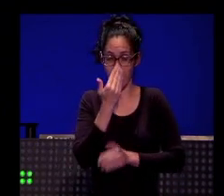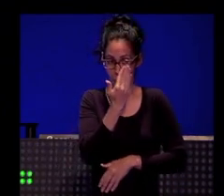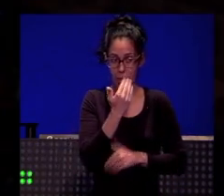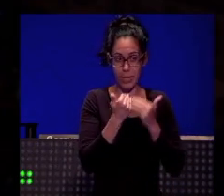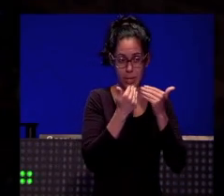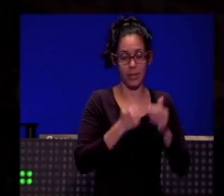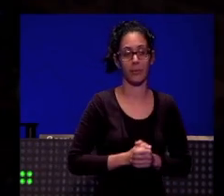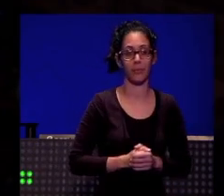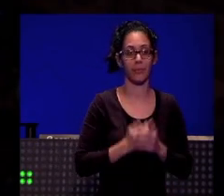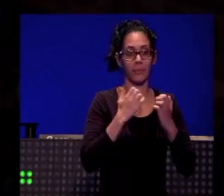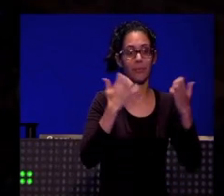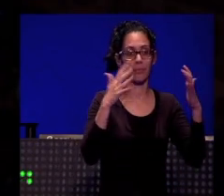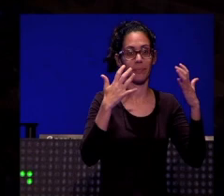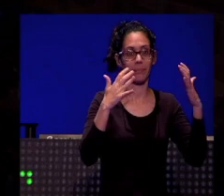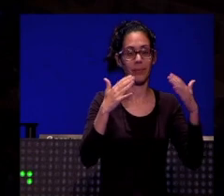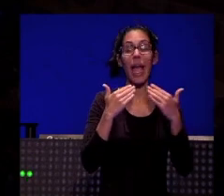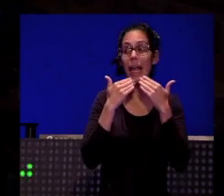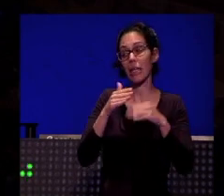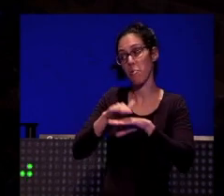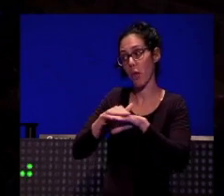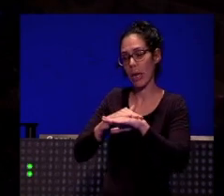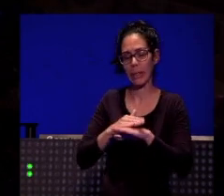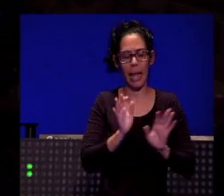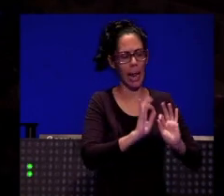veas ningún gracias y perdona perdona por la pregunta